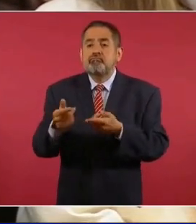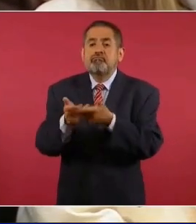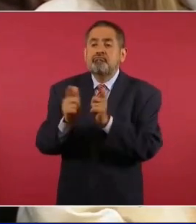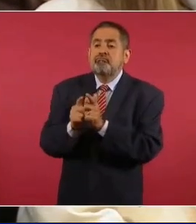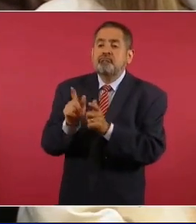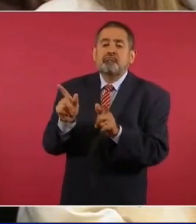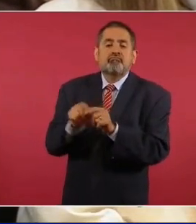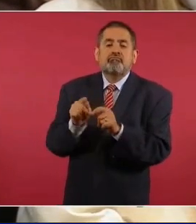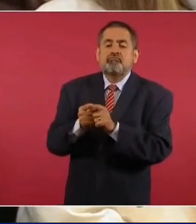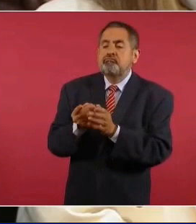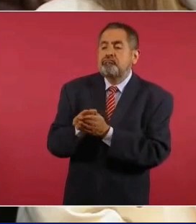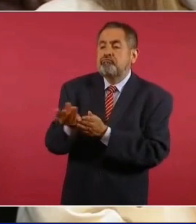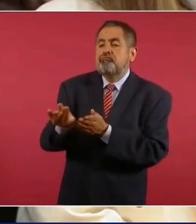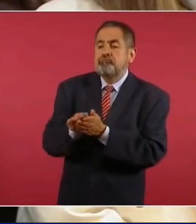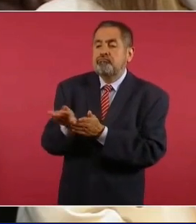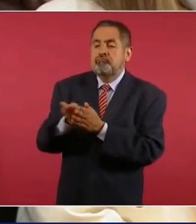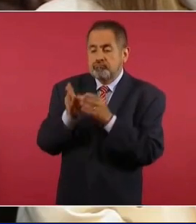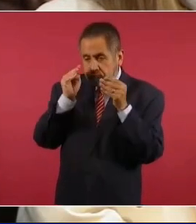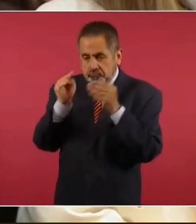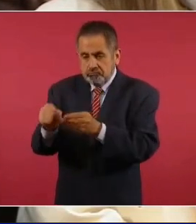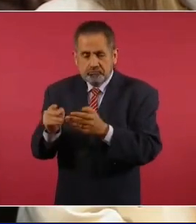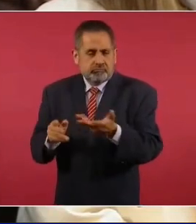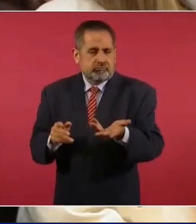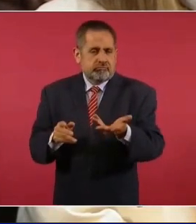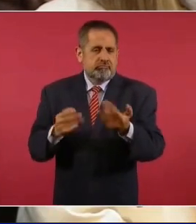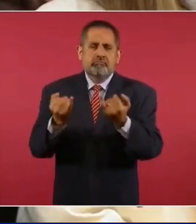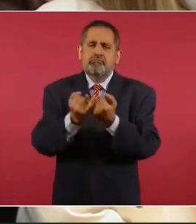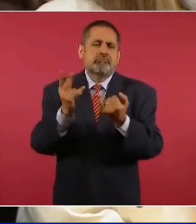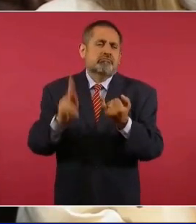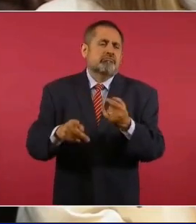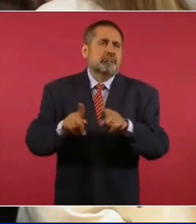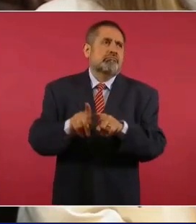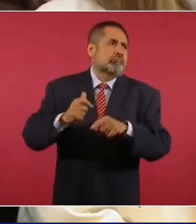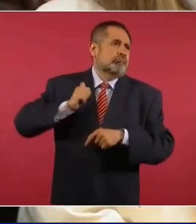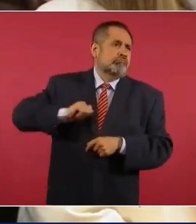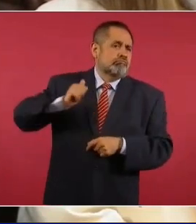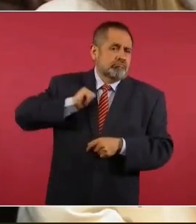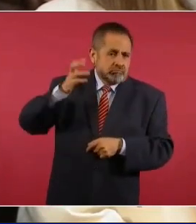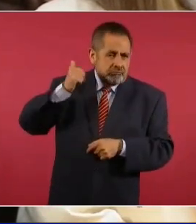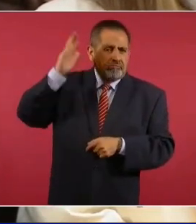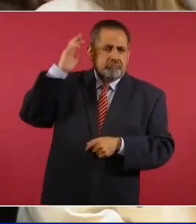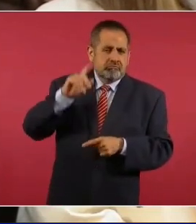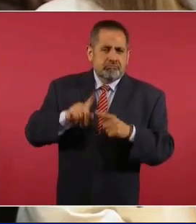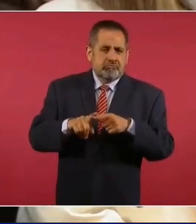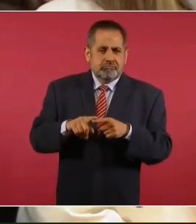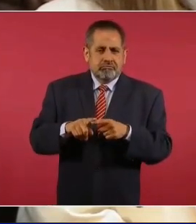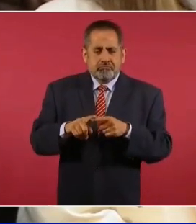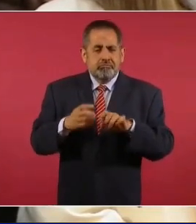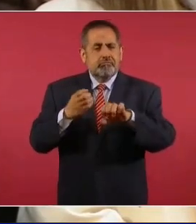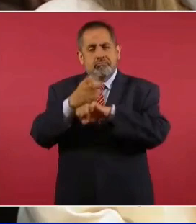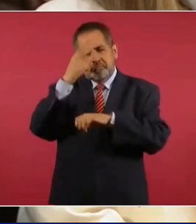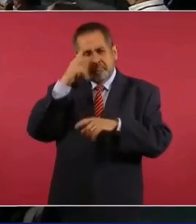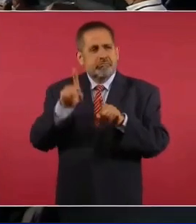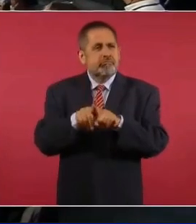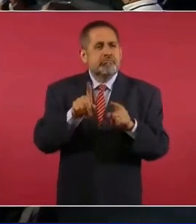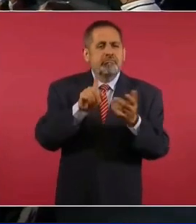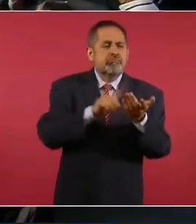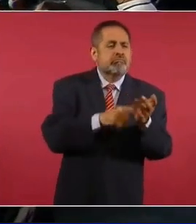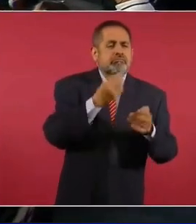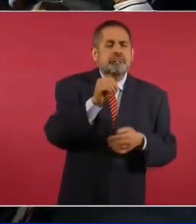como en los viejos tiempos, el Estado de México es como 1970,